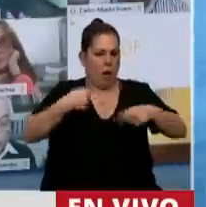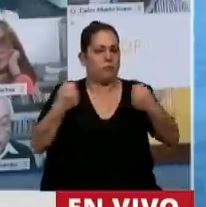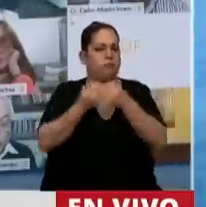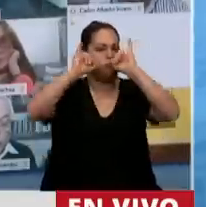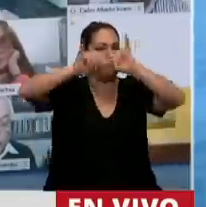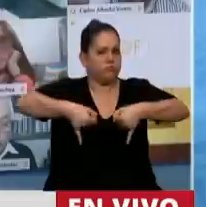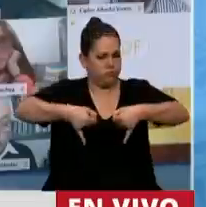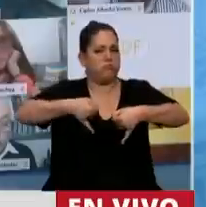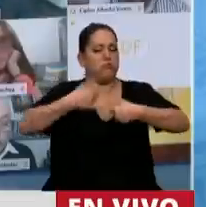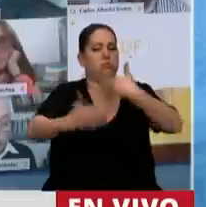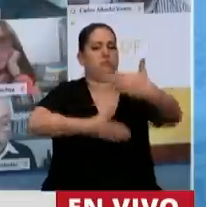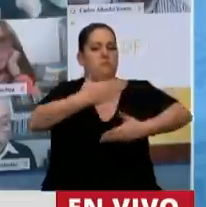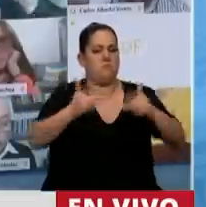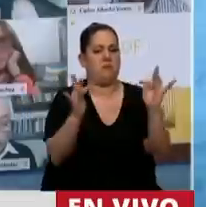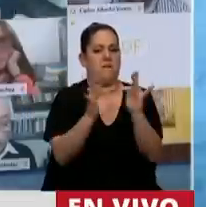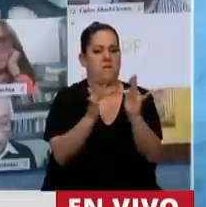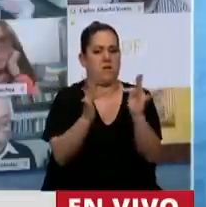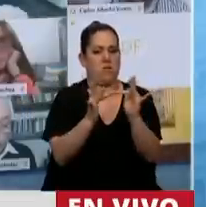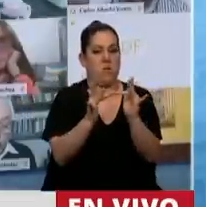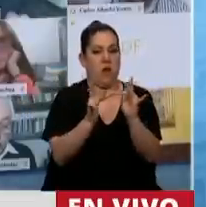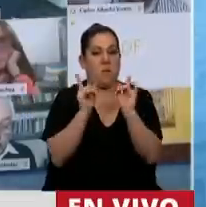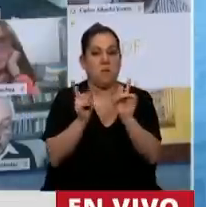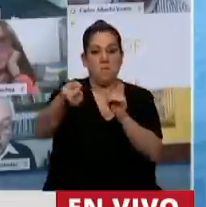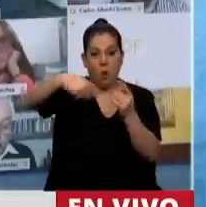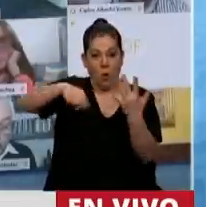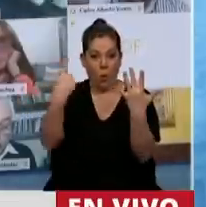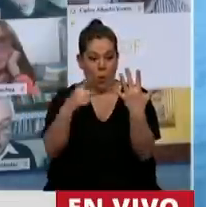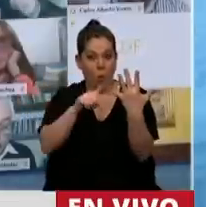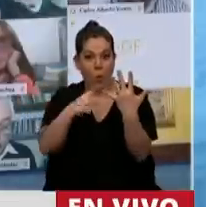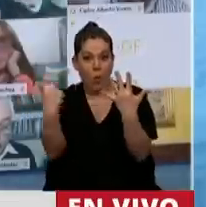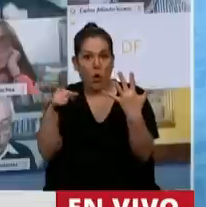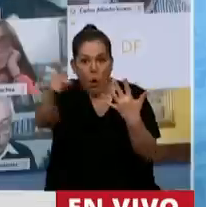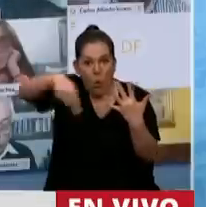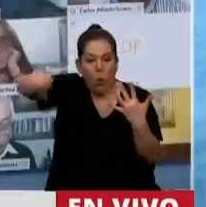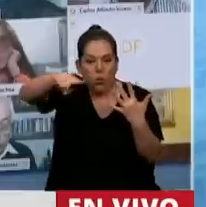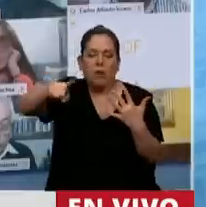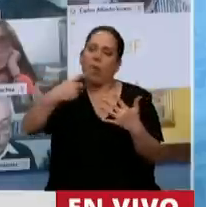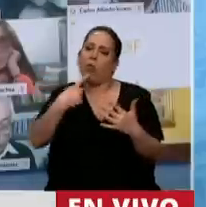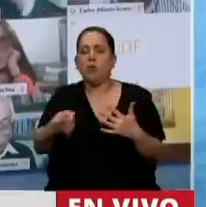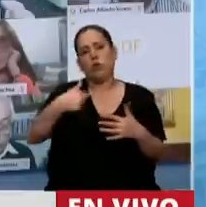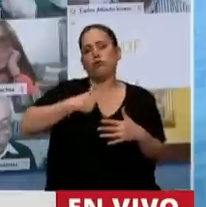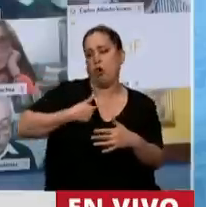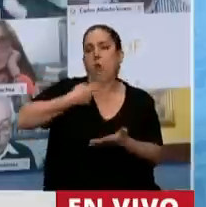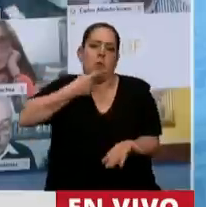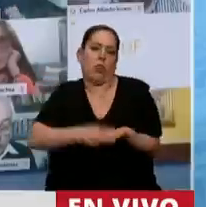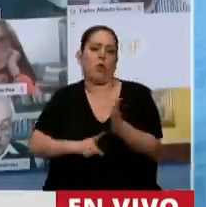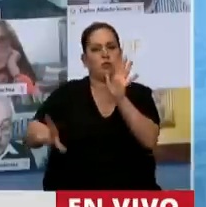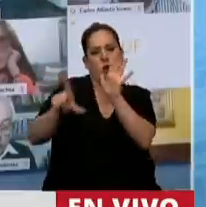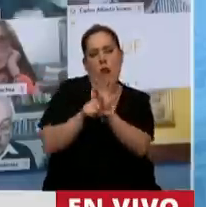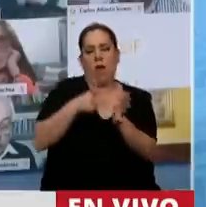y uno que son ustedes, los dueños de la república, los dueños de las leyes, los dueños del